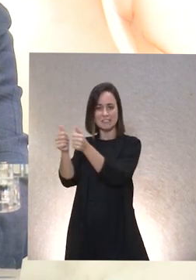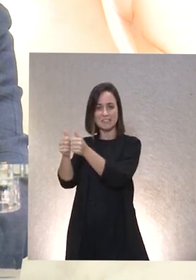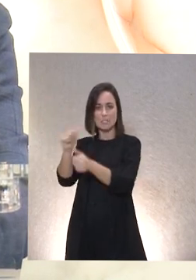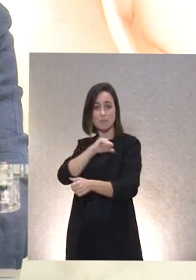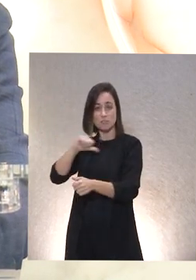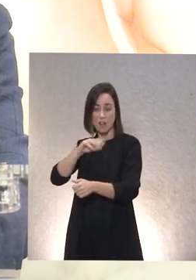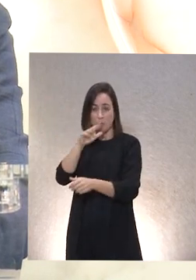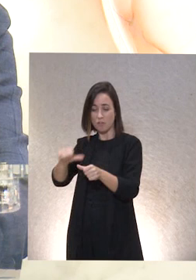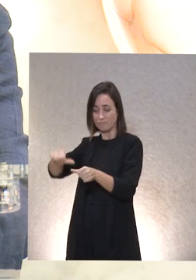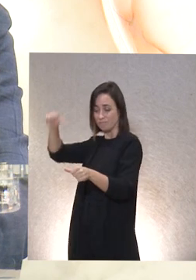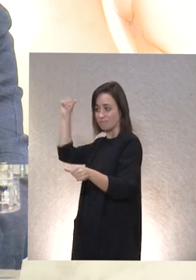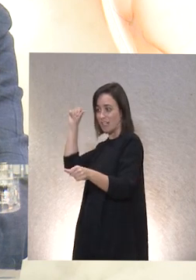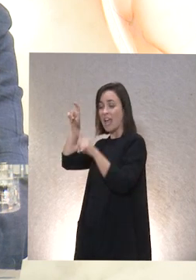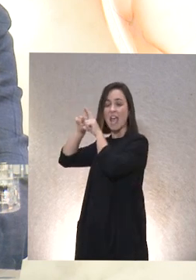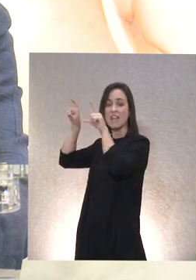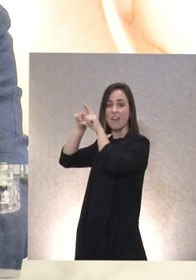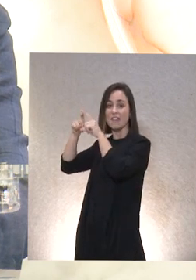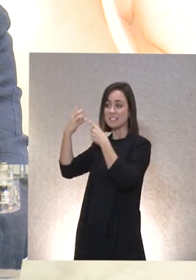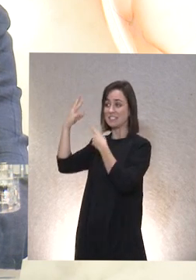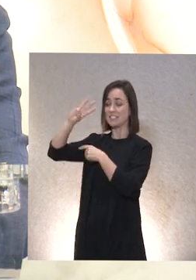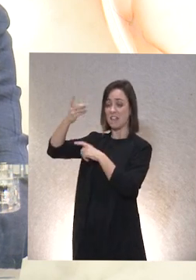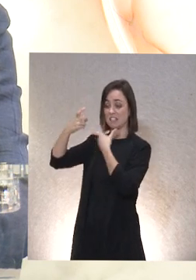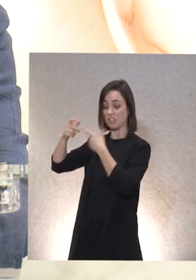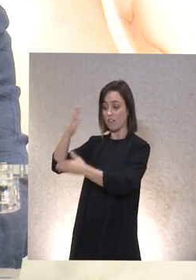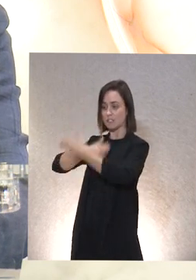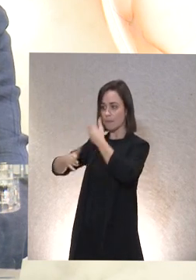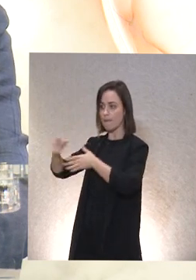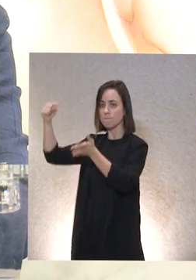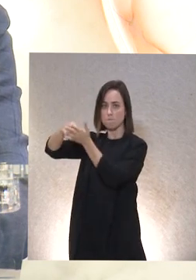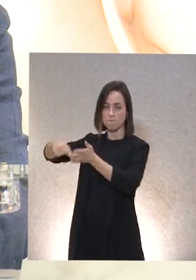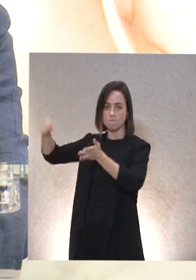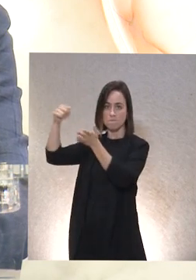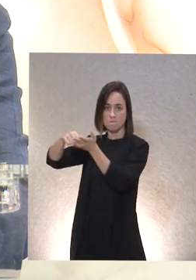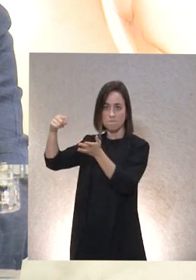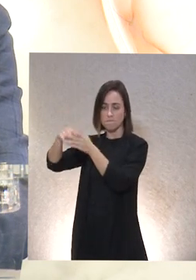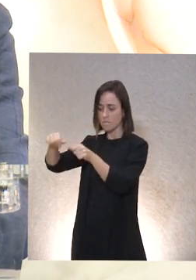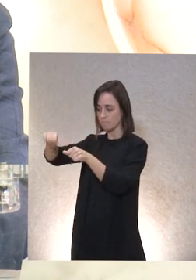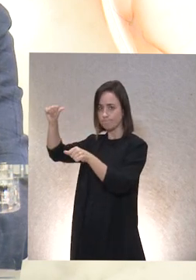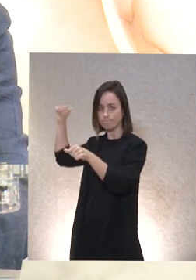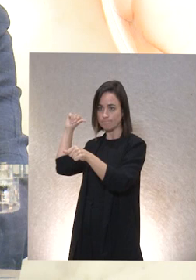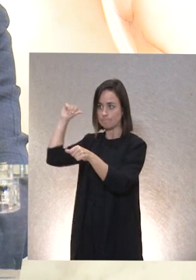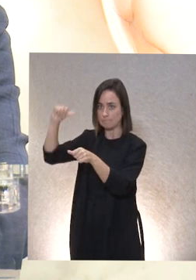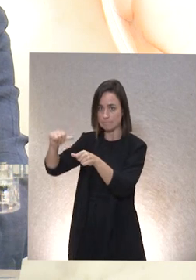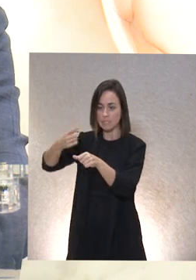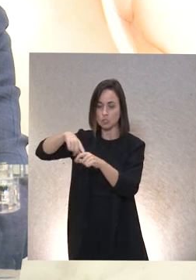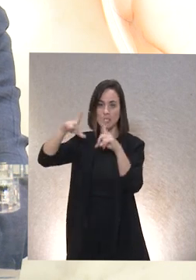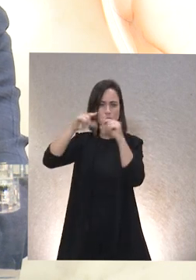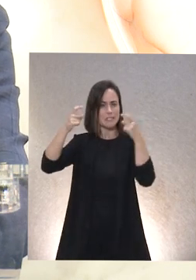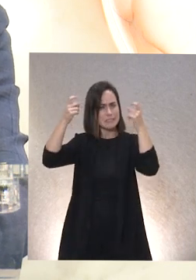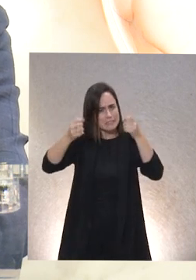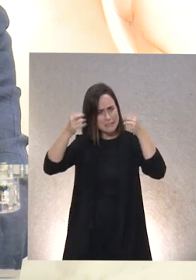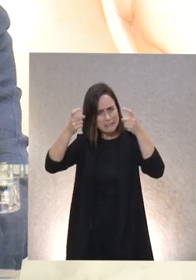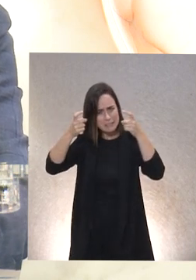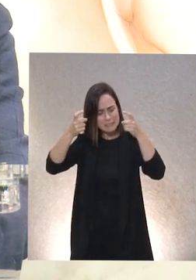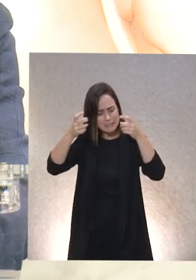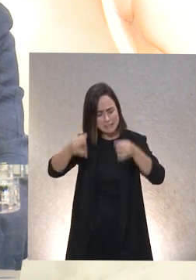una reivindicación de las entidades del tercer sector de la discapacidad y que nosotros desde Asturias siempre hemos intentado apoyar ahora